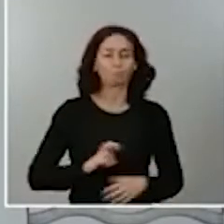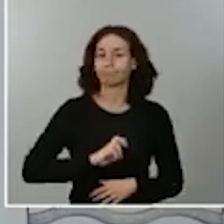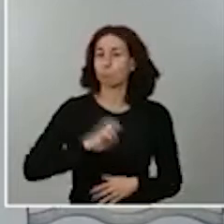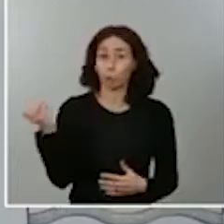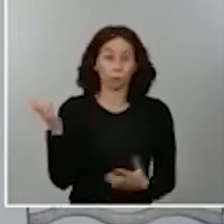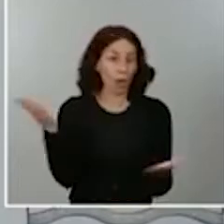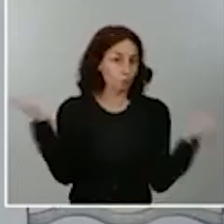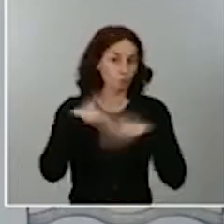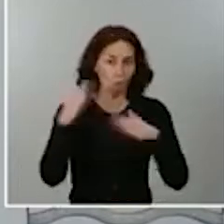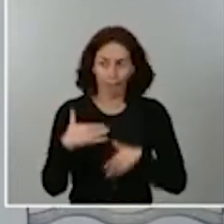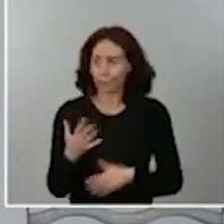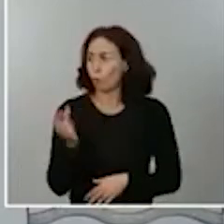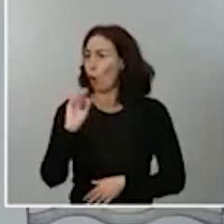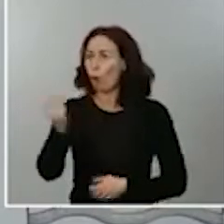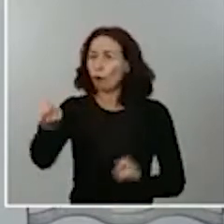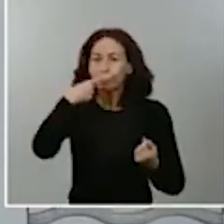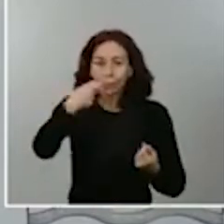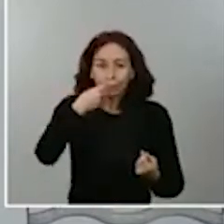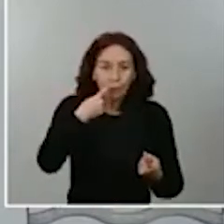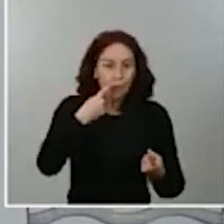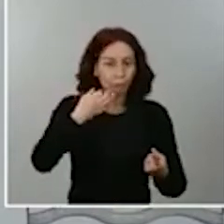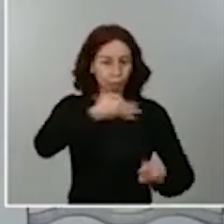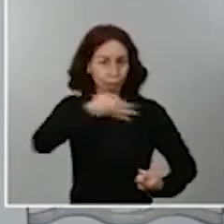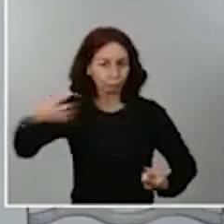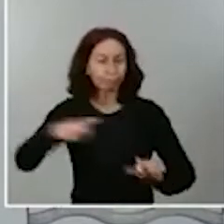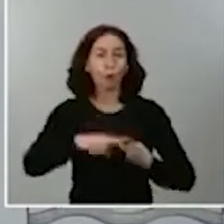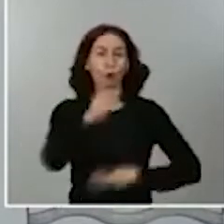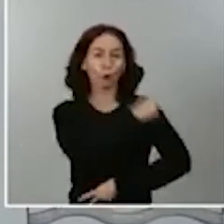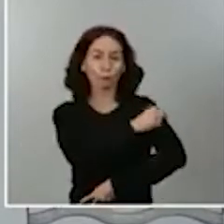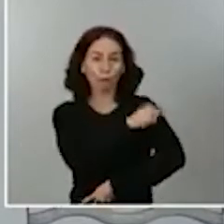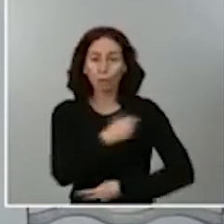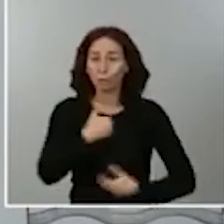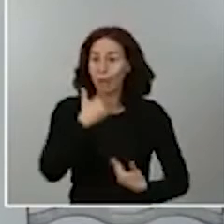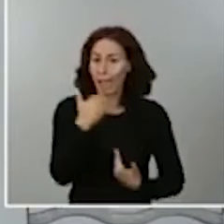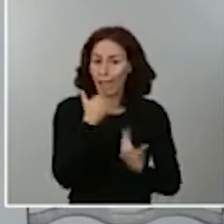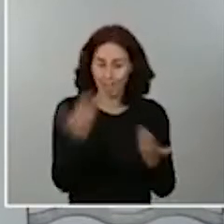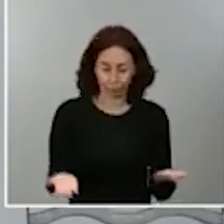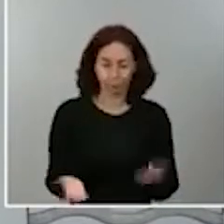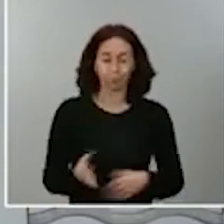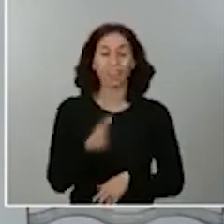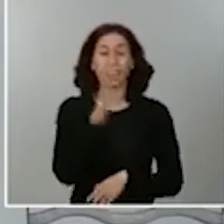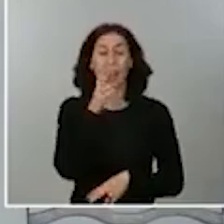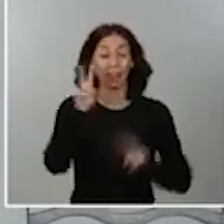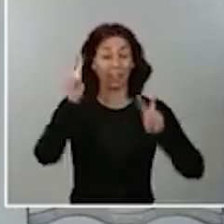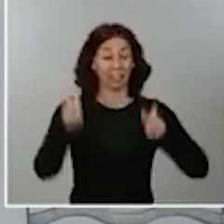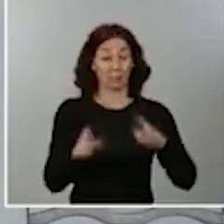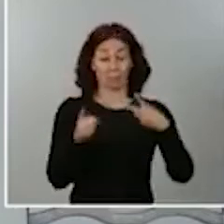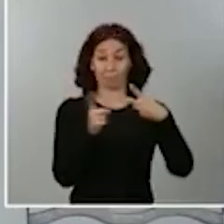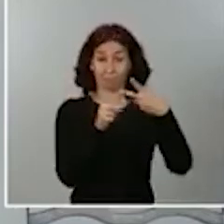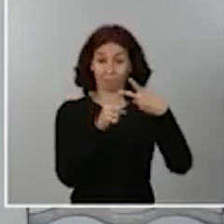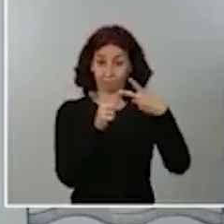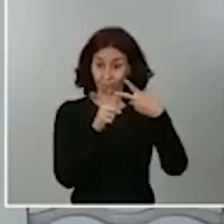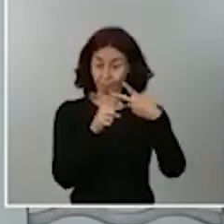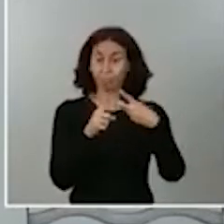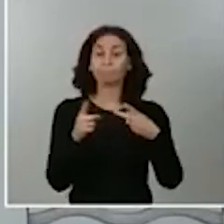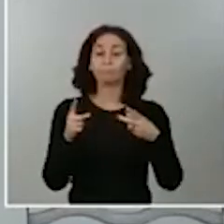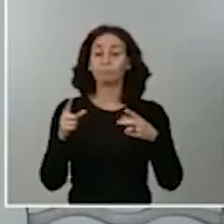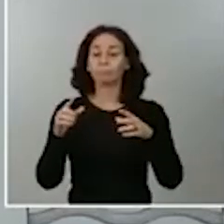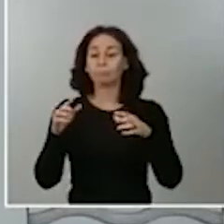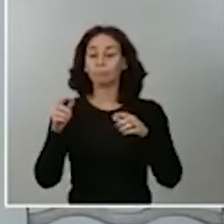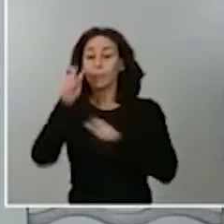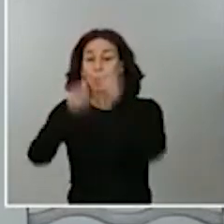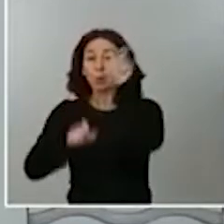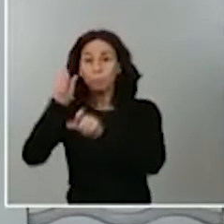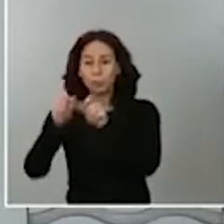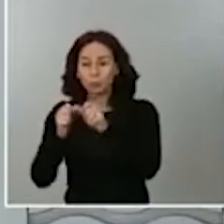tratamiento eficaz. Y respecto a las limitaciones de aforo que usted me ha mencionado, hemos seguido las recomendaciones que nos han expresado, que nos han manifestado